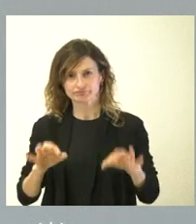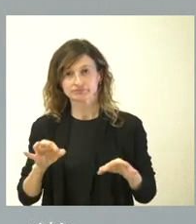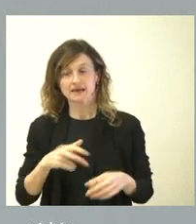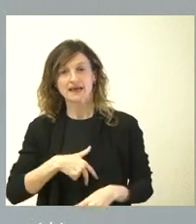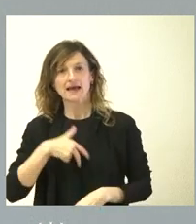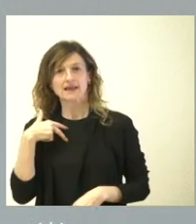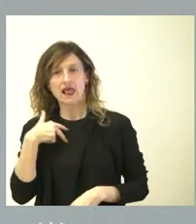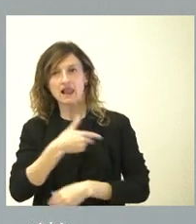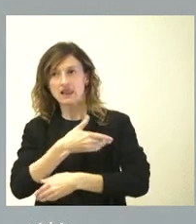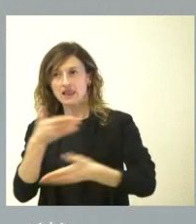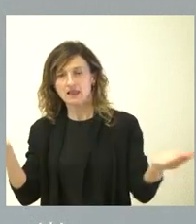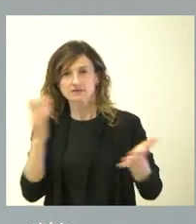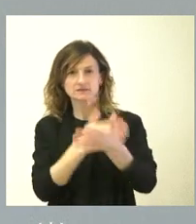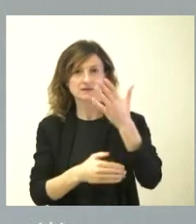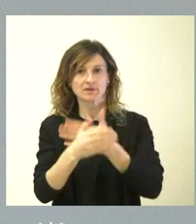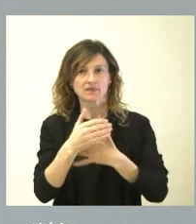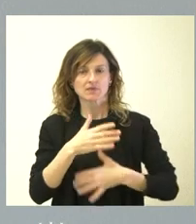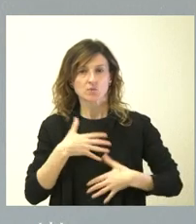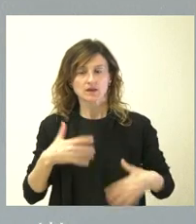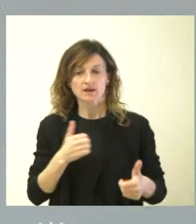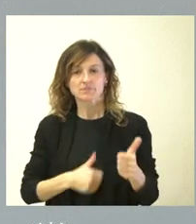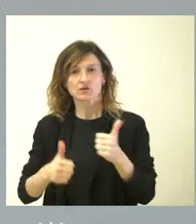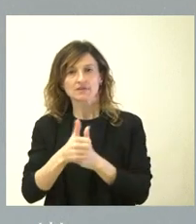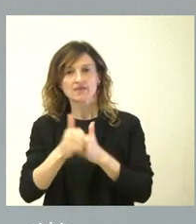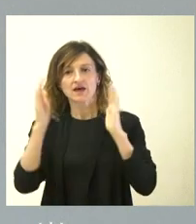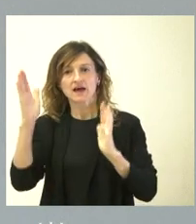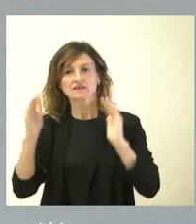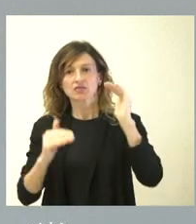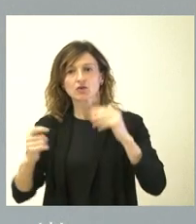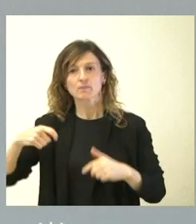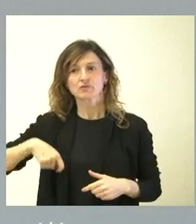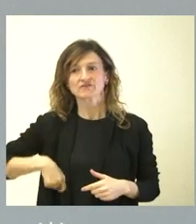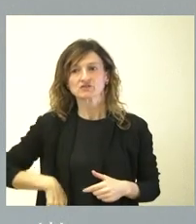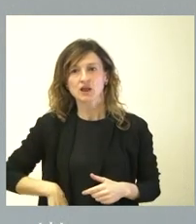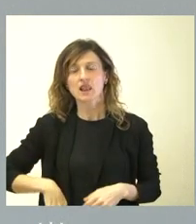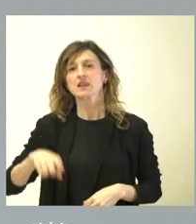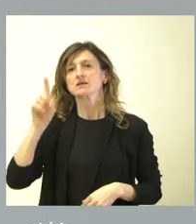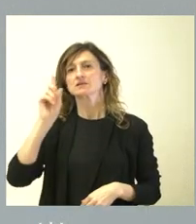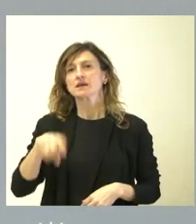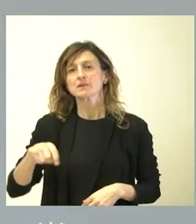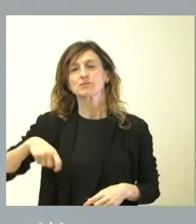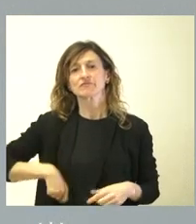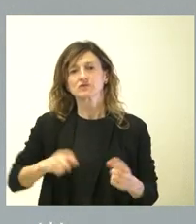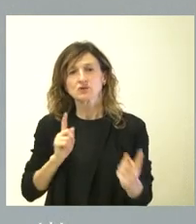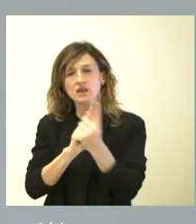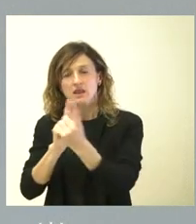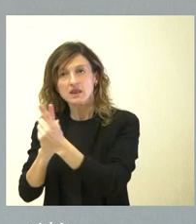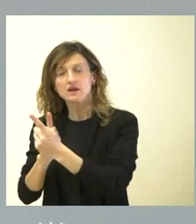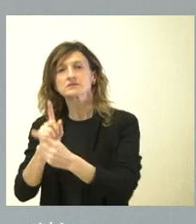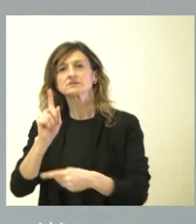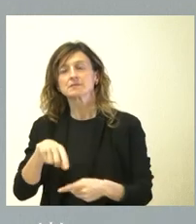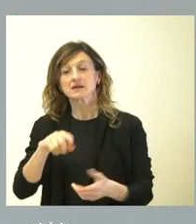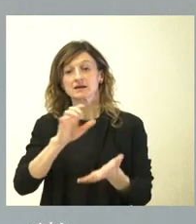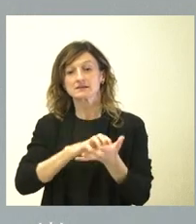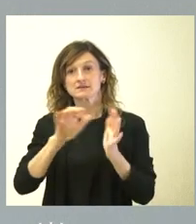general también para cualquier tipo de discapacidad. Nuestra prioridad siempre es la atención profesional, la atención a través de los profesionales y eso quizá también nos ha situado a